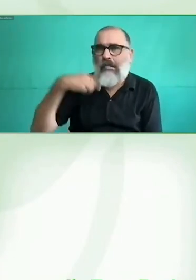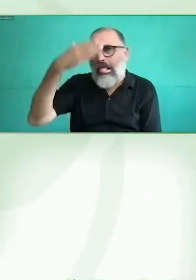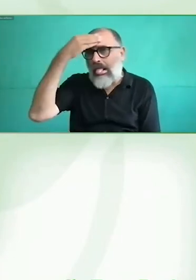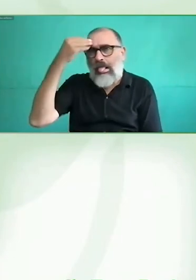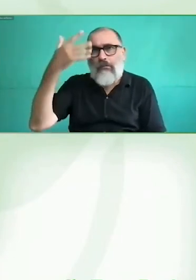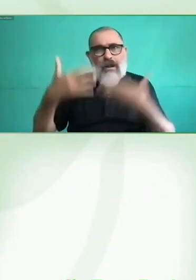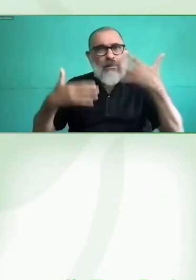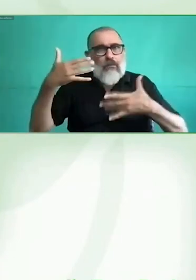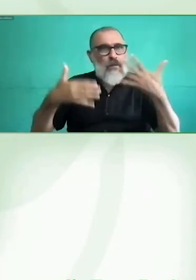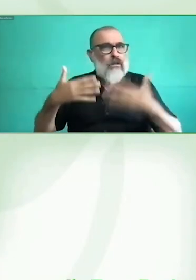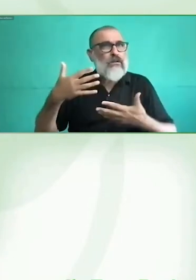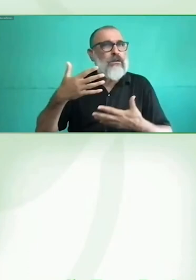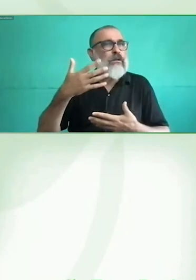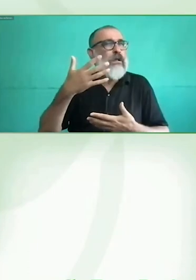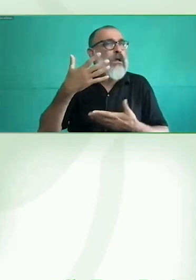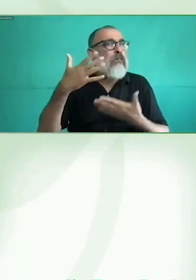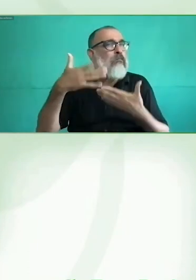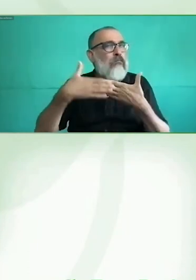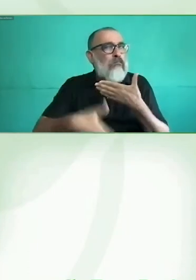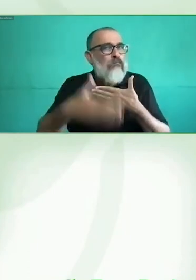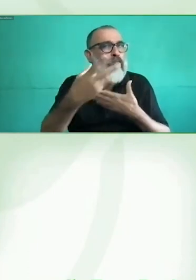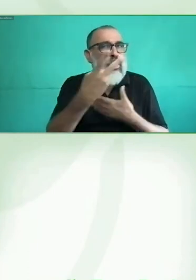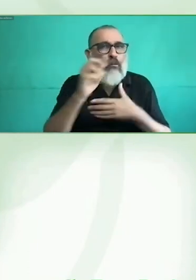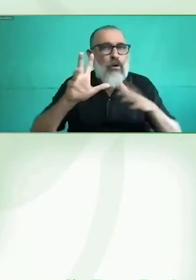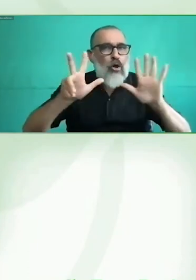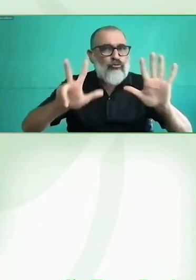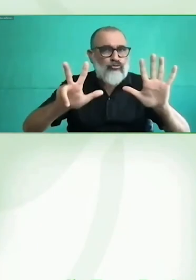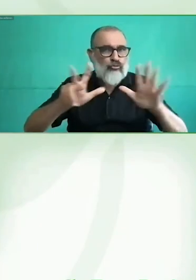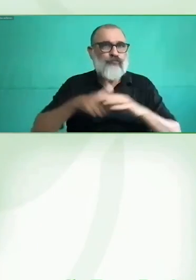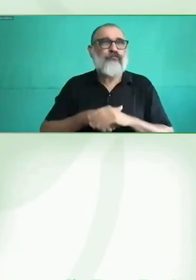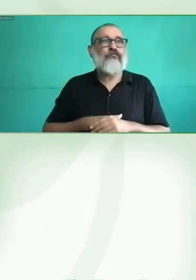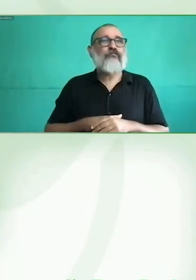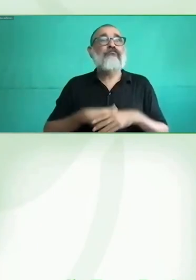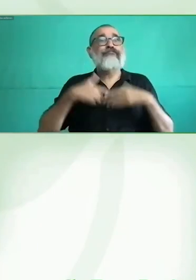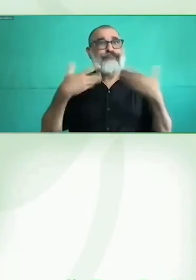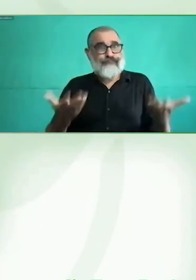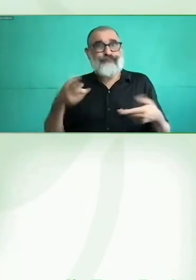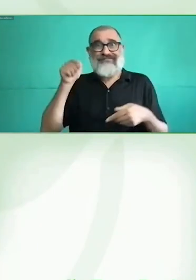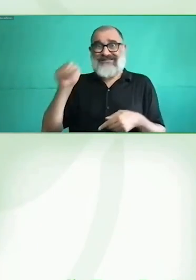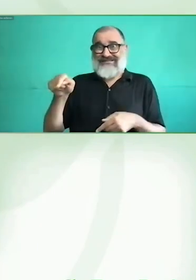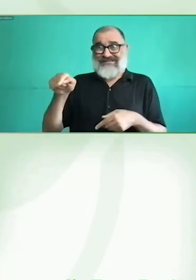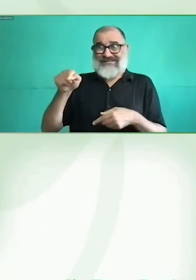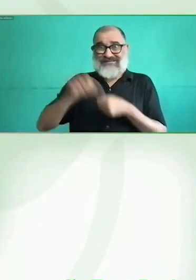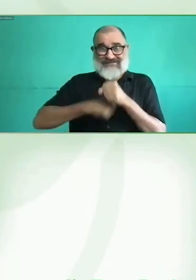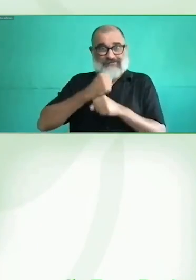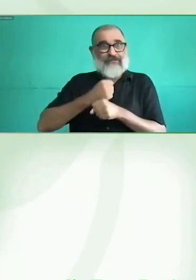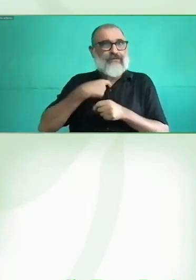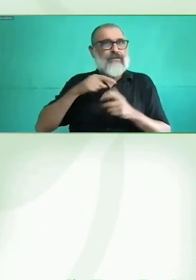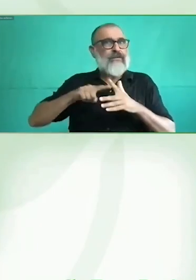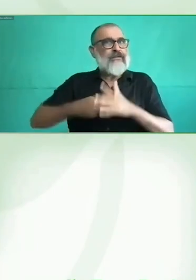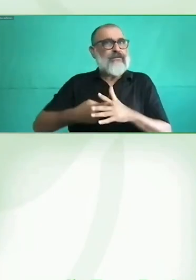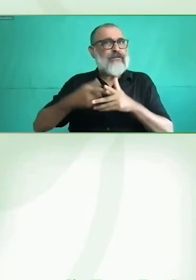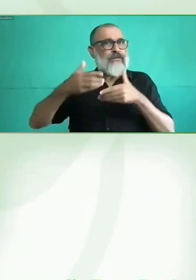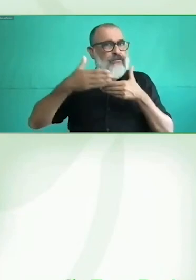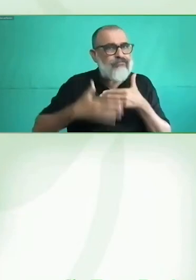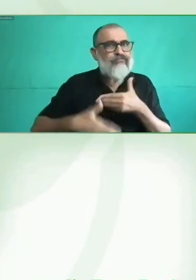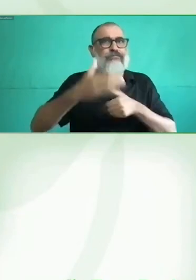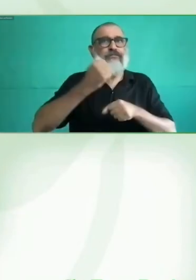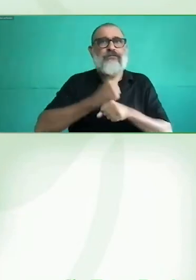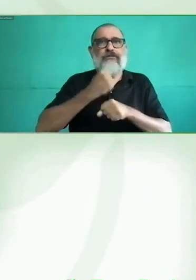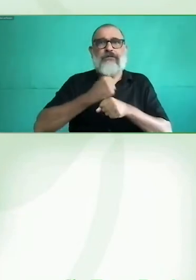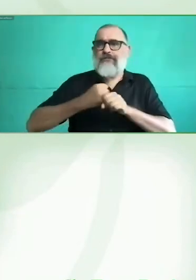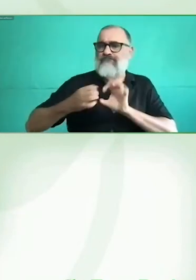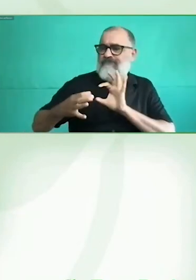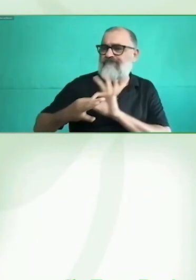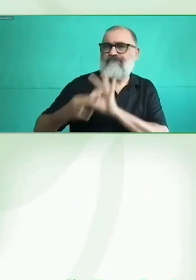iberoamericana, en realidad. Nosotros, los países hispanoparlantes, estamos concentrados, la mayoría en América Latina, pero no podemos